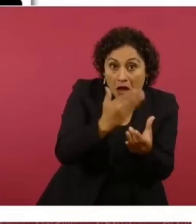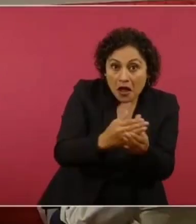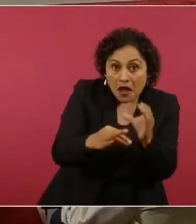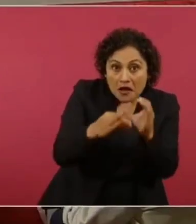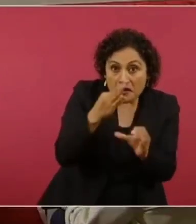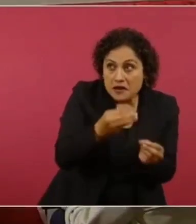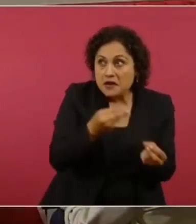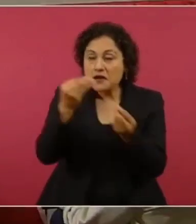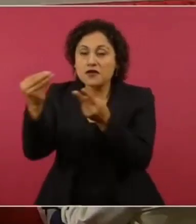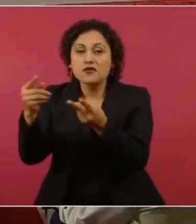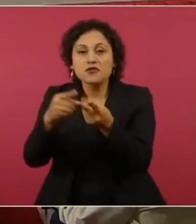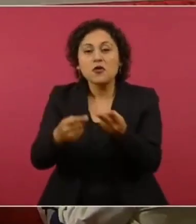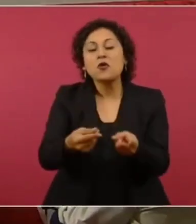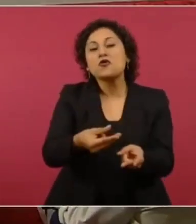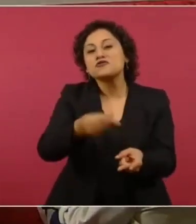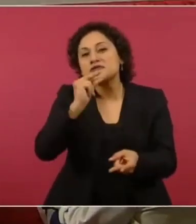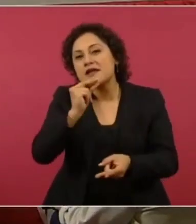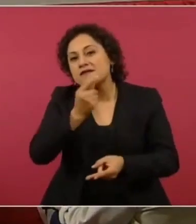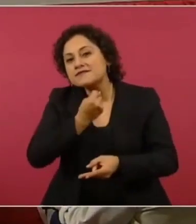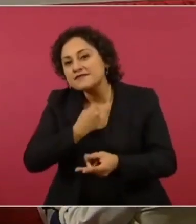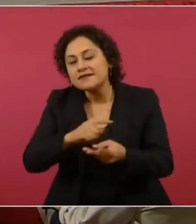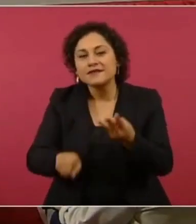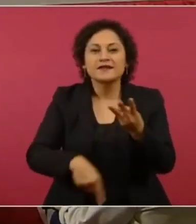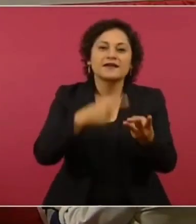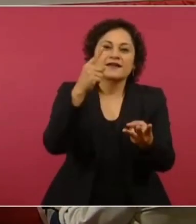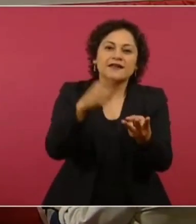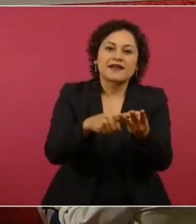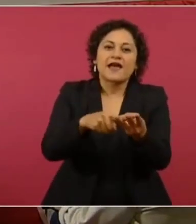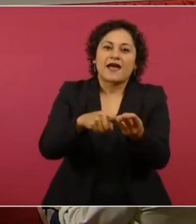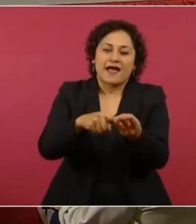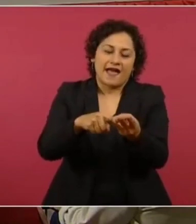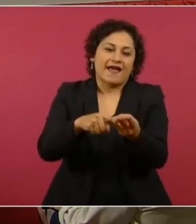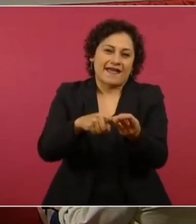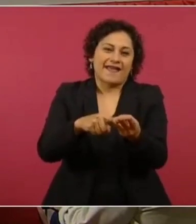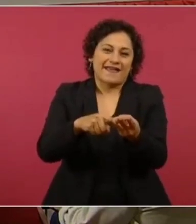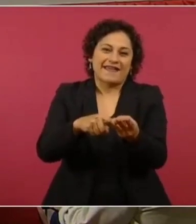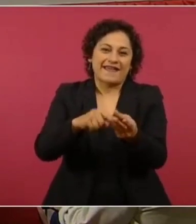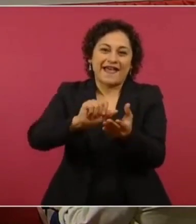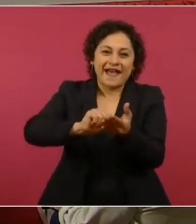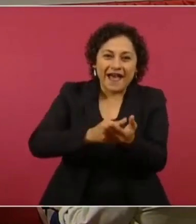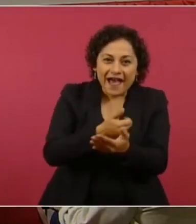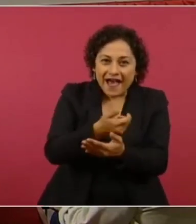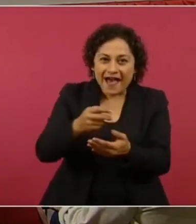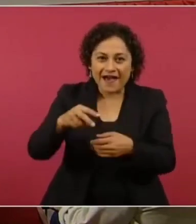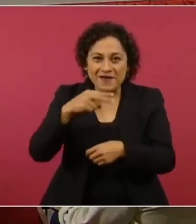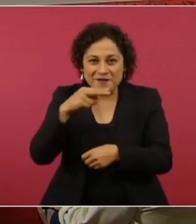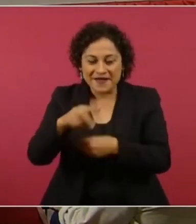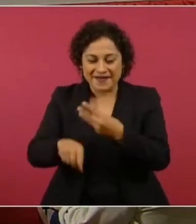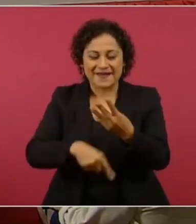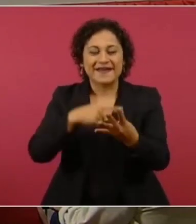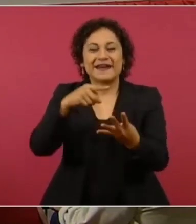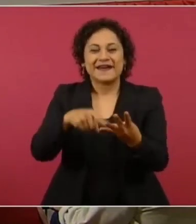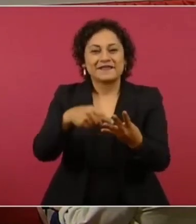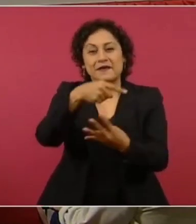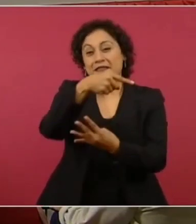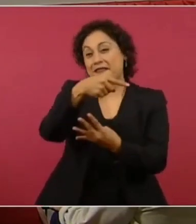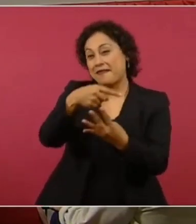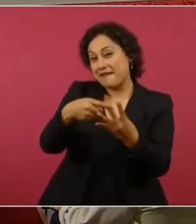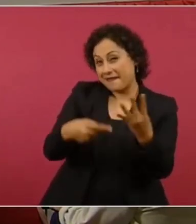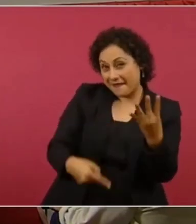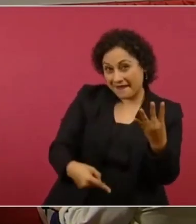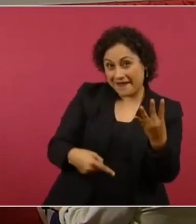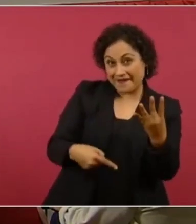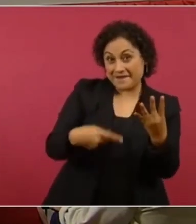delicioso aguacate y otras cosas de